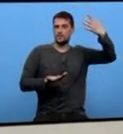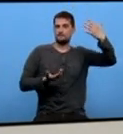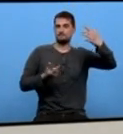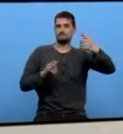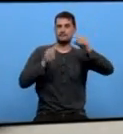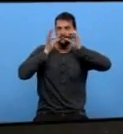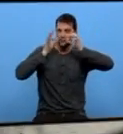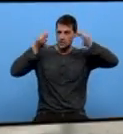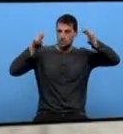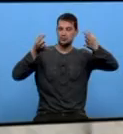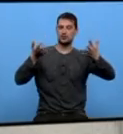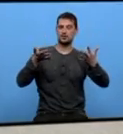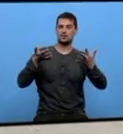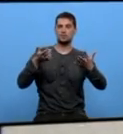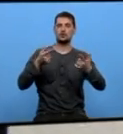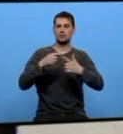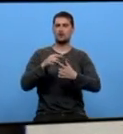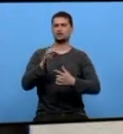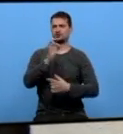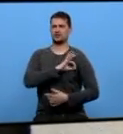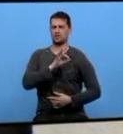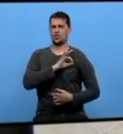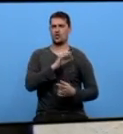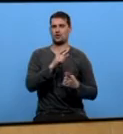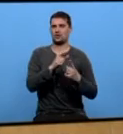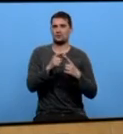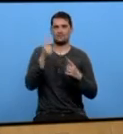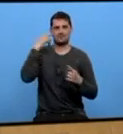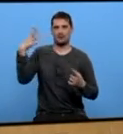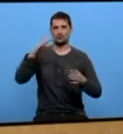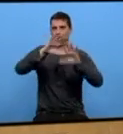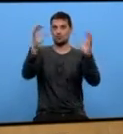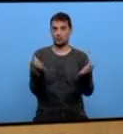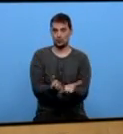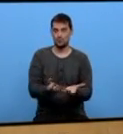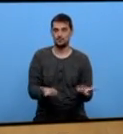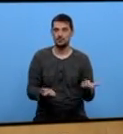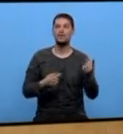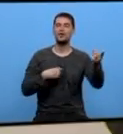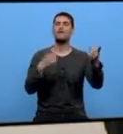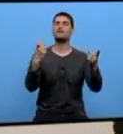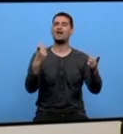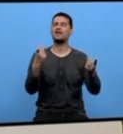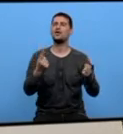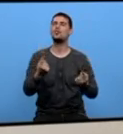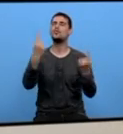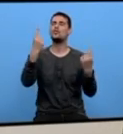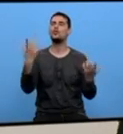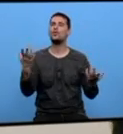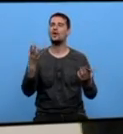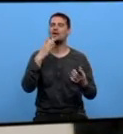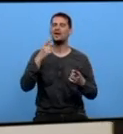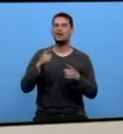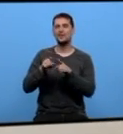grandes bigotes e un señor que universal De feito bota alguén en falta Un poñen o